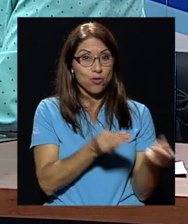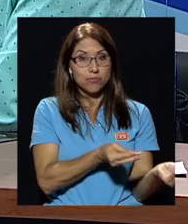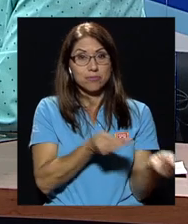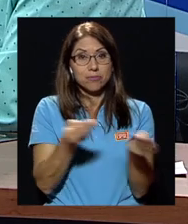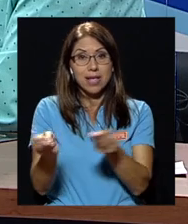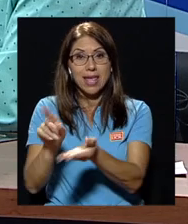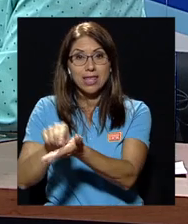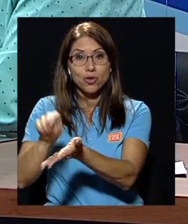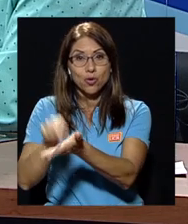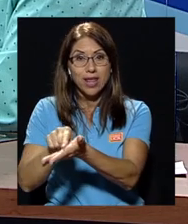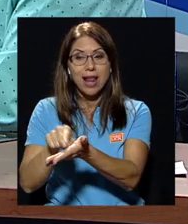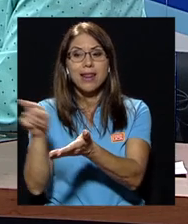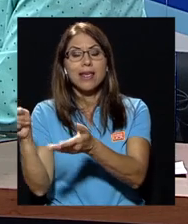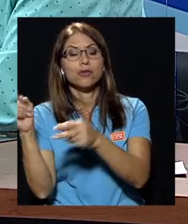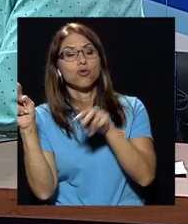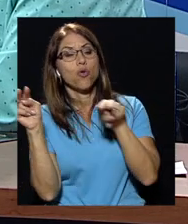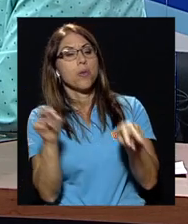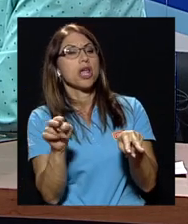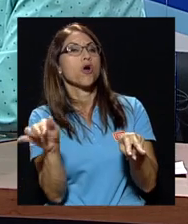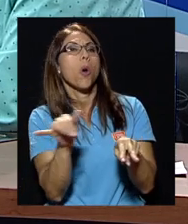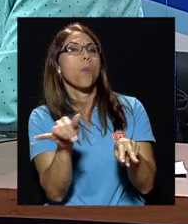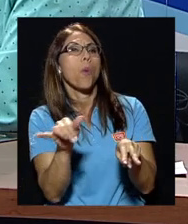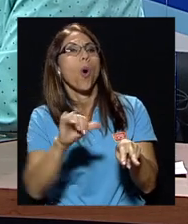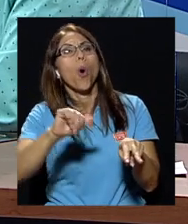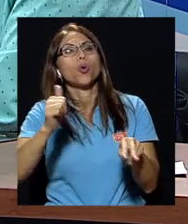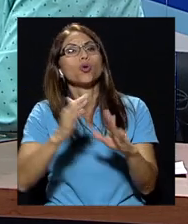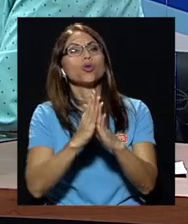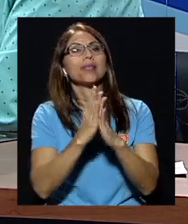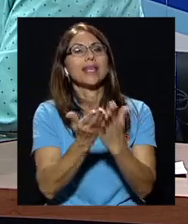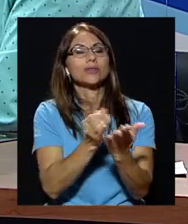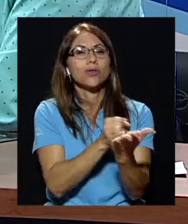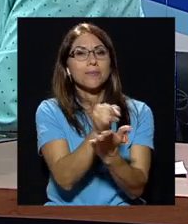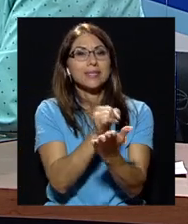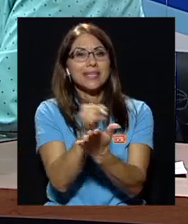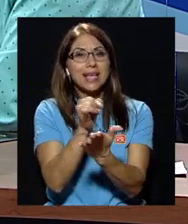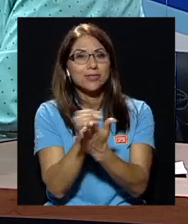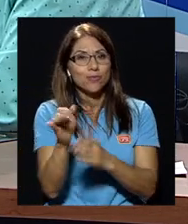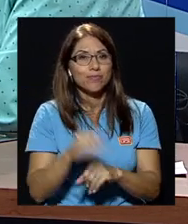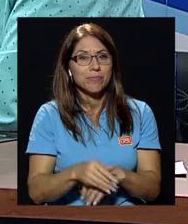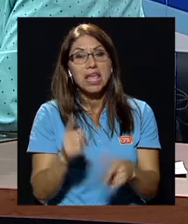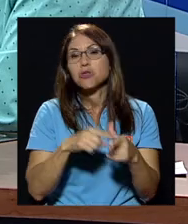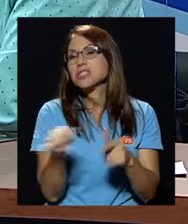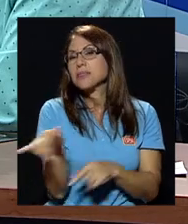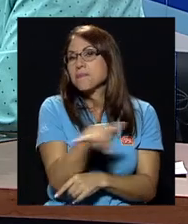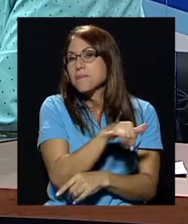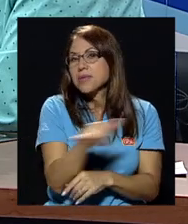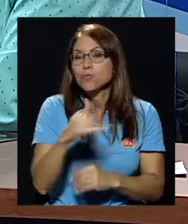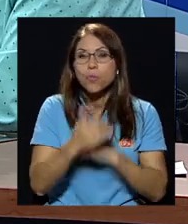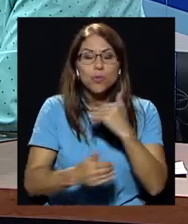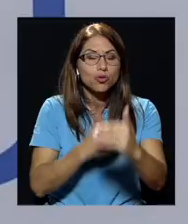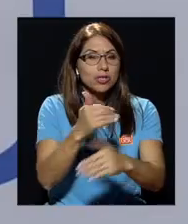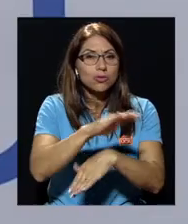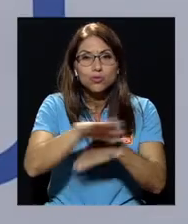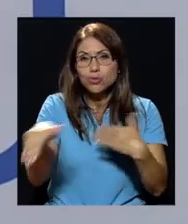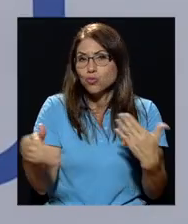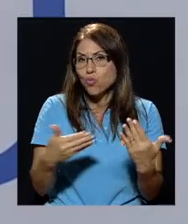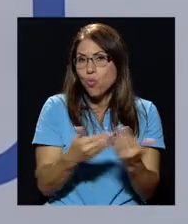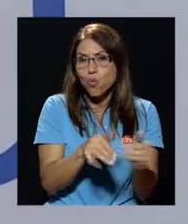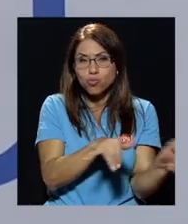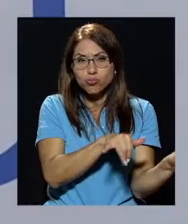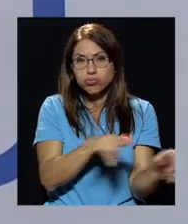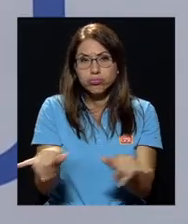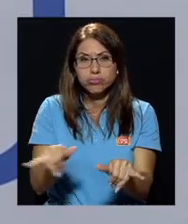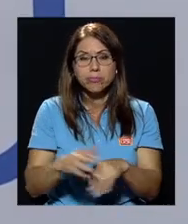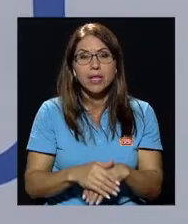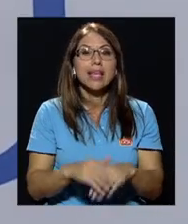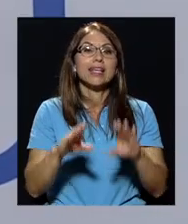ve como si fuera otro texto de investigación. Entonces, lleva el proceso que llevan todos los textos que se llevan ahí, que es, se reúne el